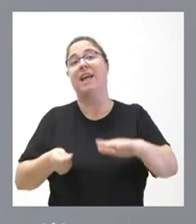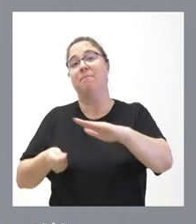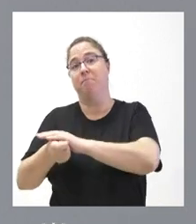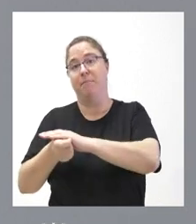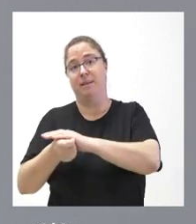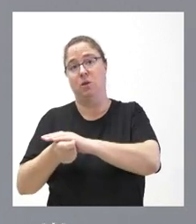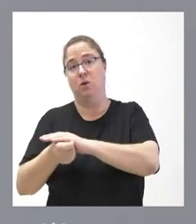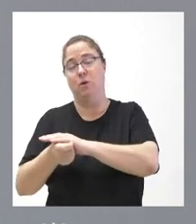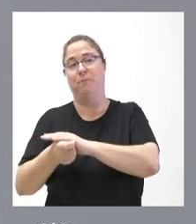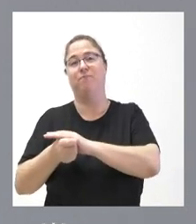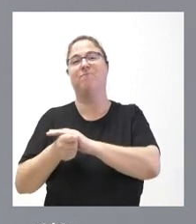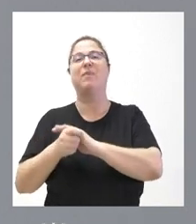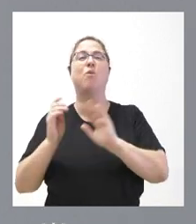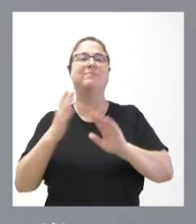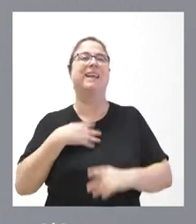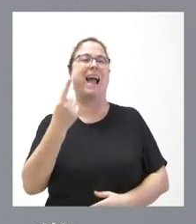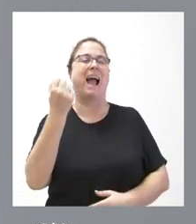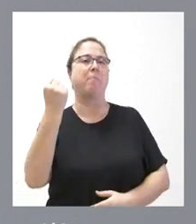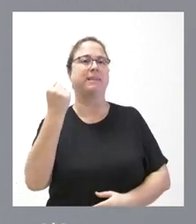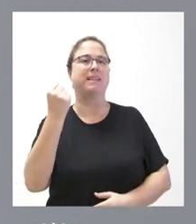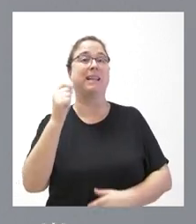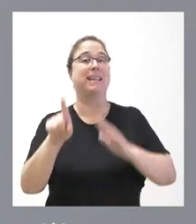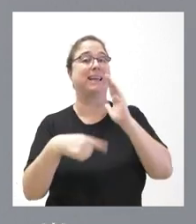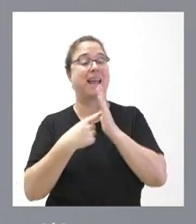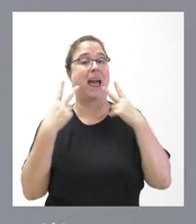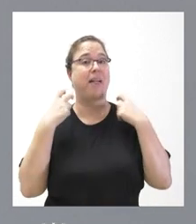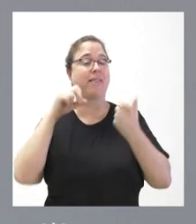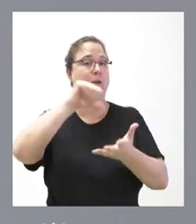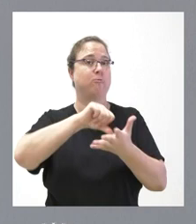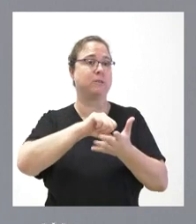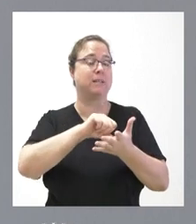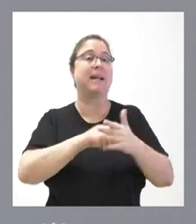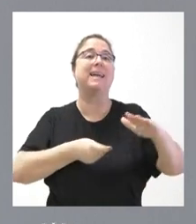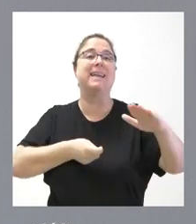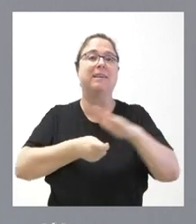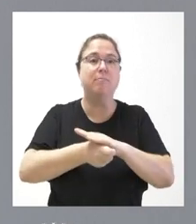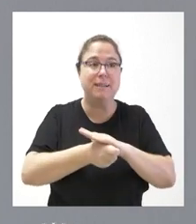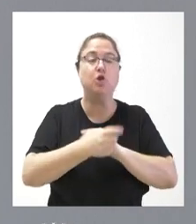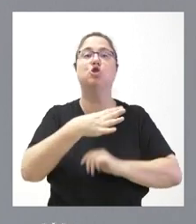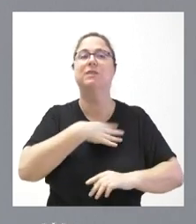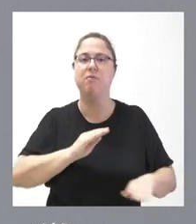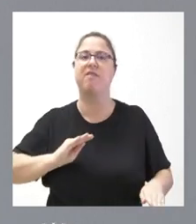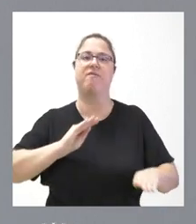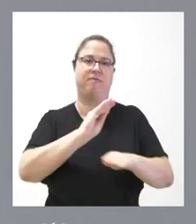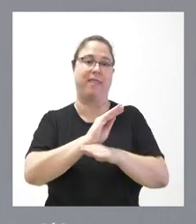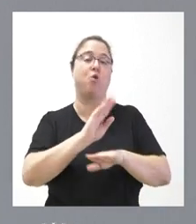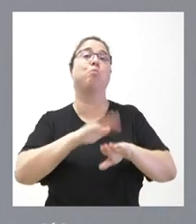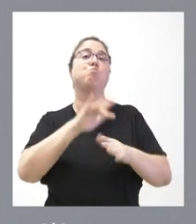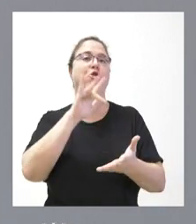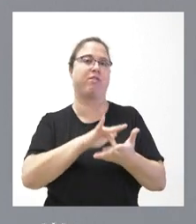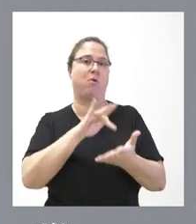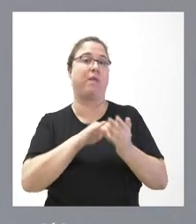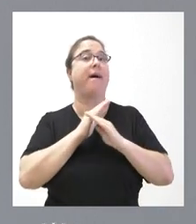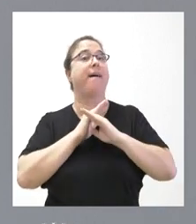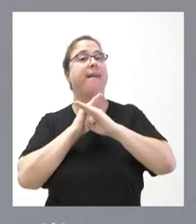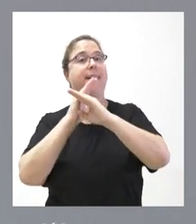son formación bruta de capital, la que define la Ley de Haciendas Locales como inversiones susceptibles de ser financiadas con endeudamiento. Del resto